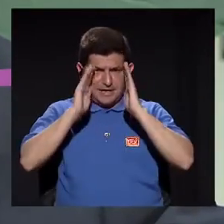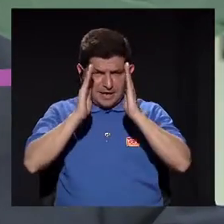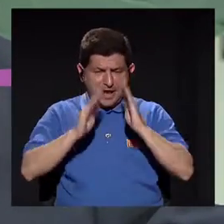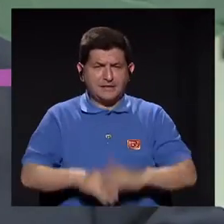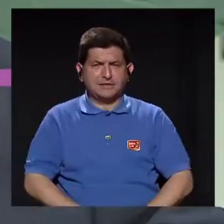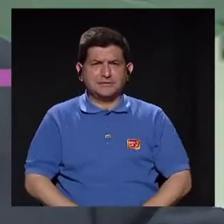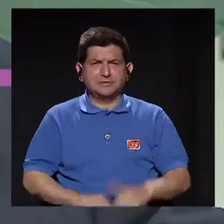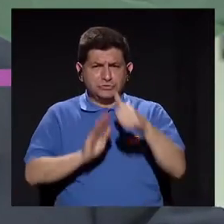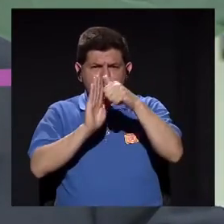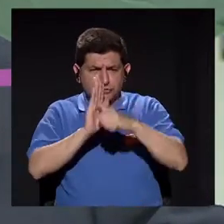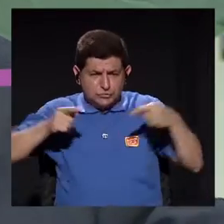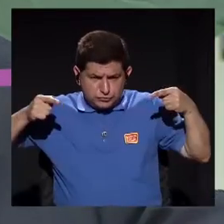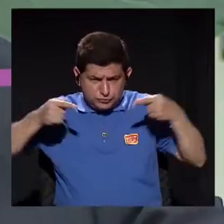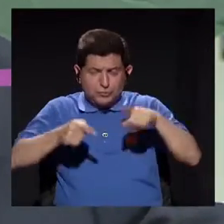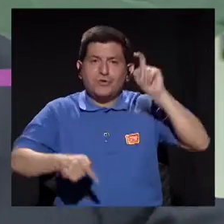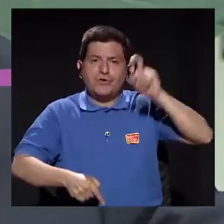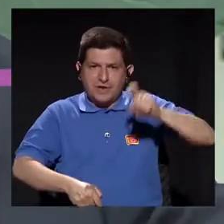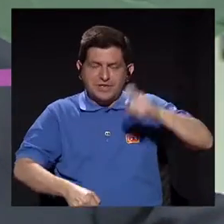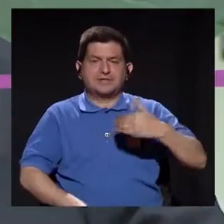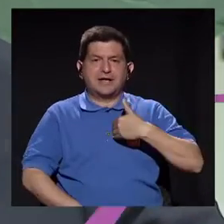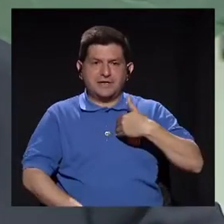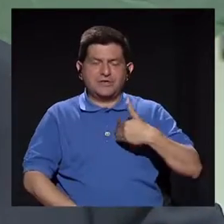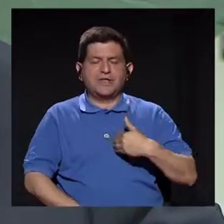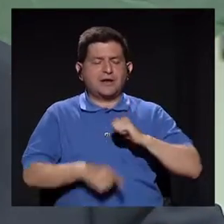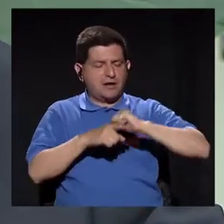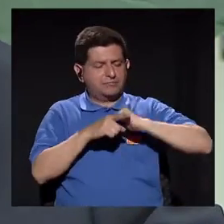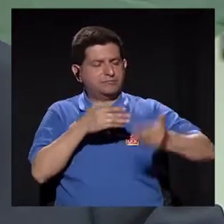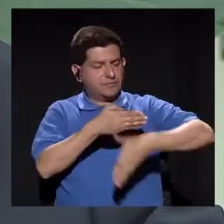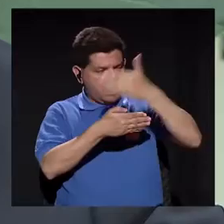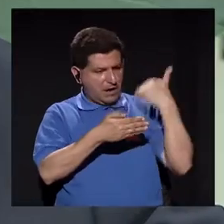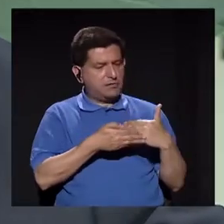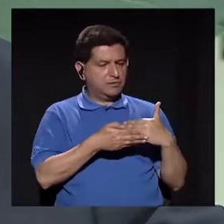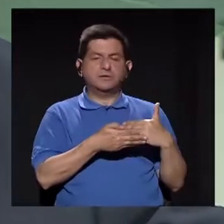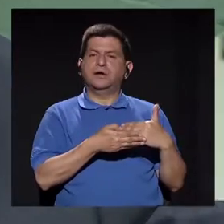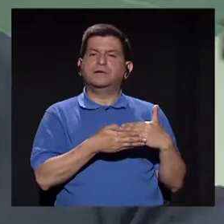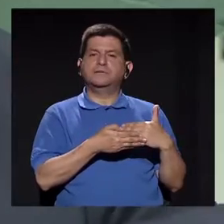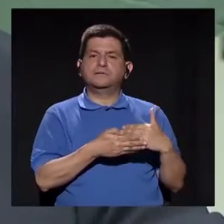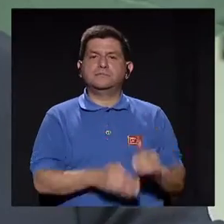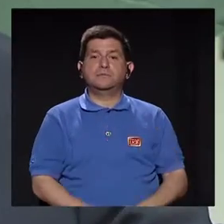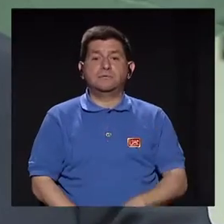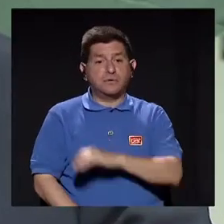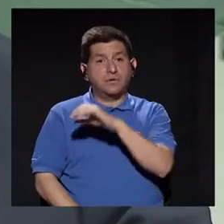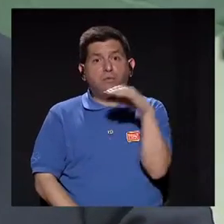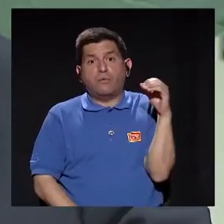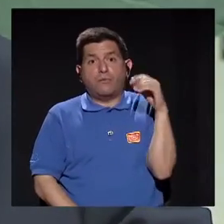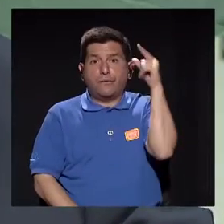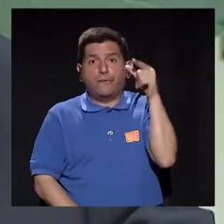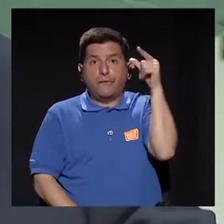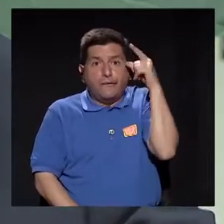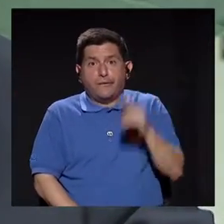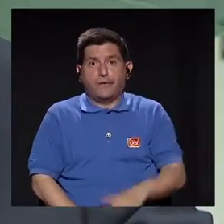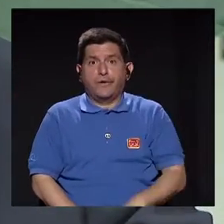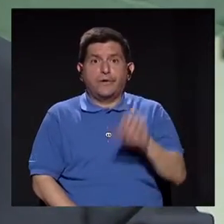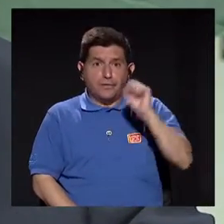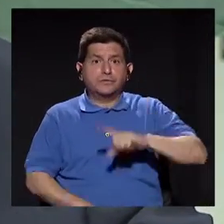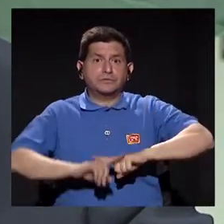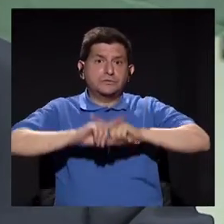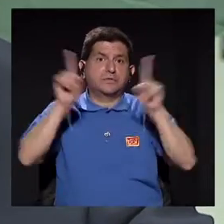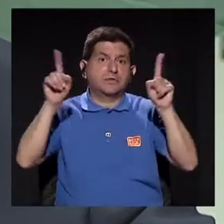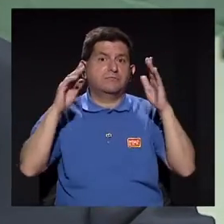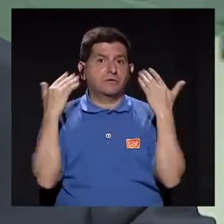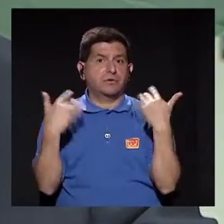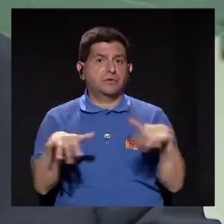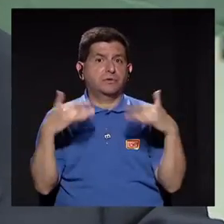abordaje laparoscópico tiene necesariamente que tener el entrenamiento porque pues si no, obviamente que sí hay una